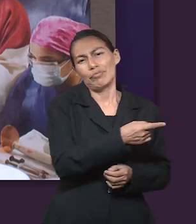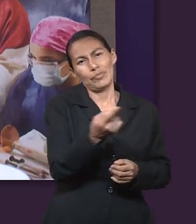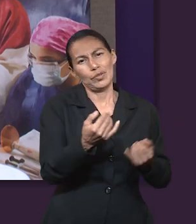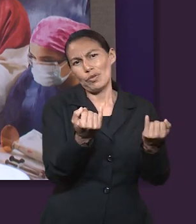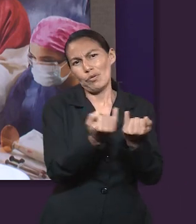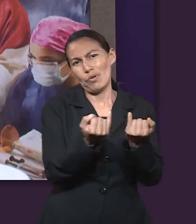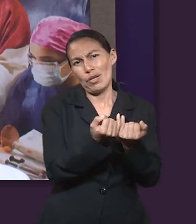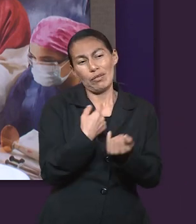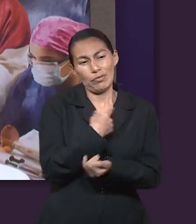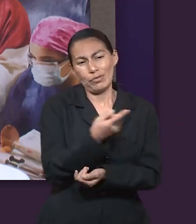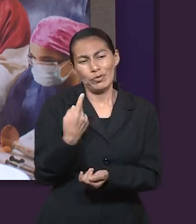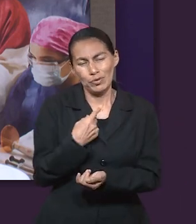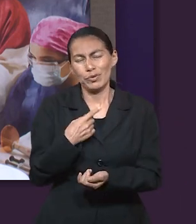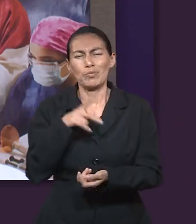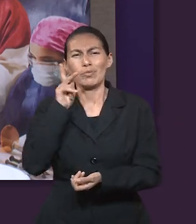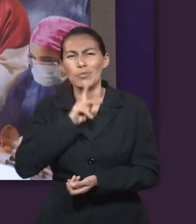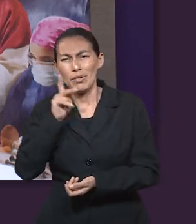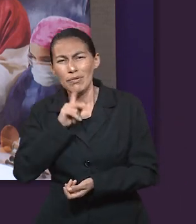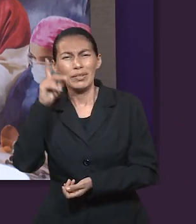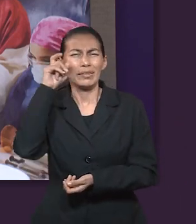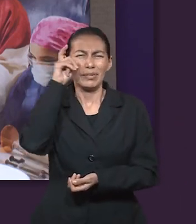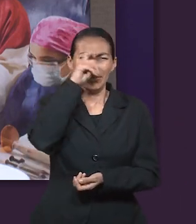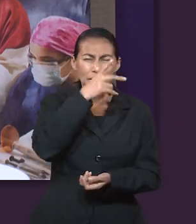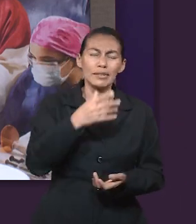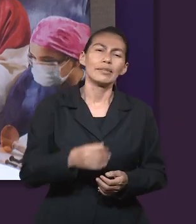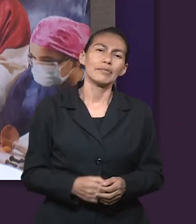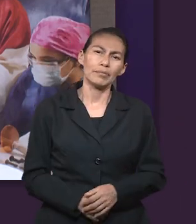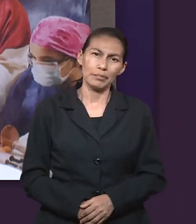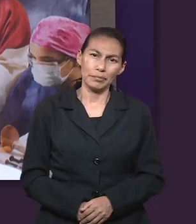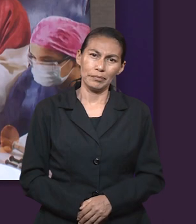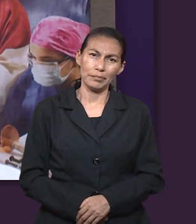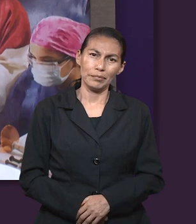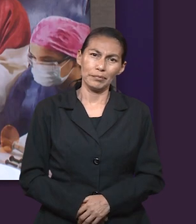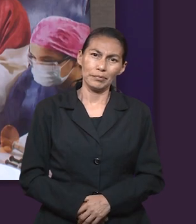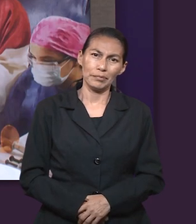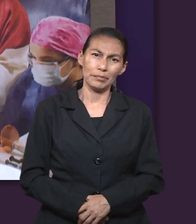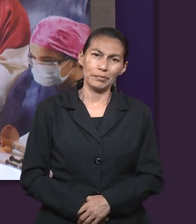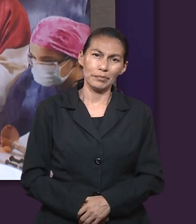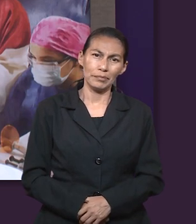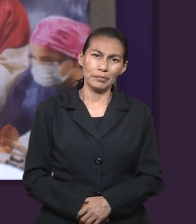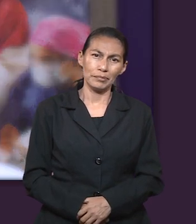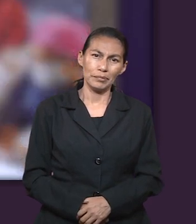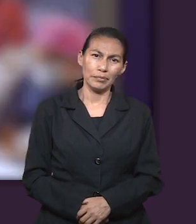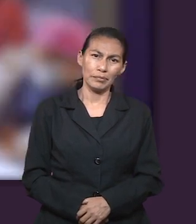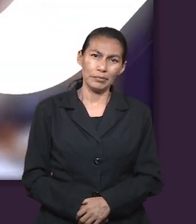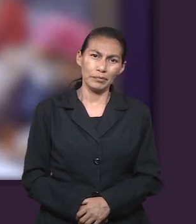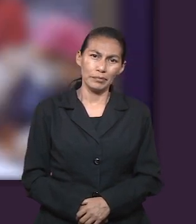encuentran luchando en las mismas áreas que tú has tenido que luchar.